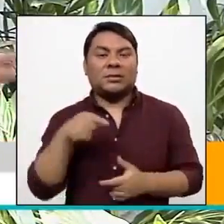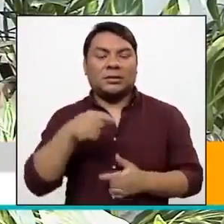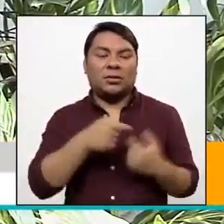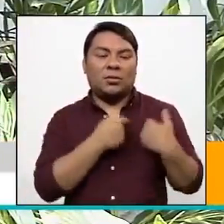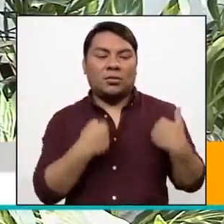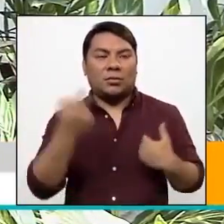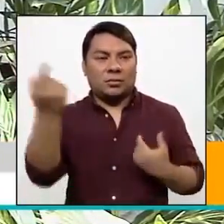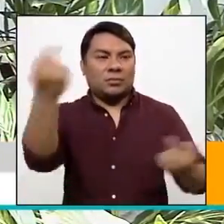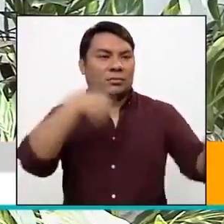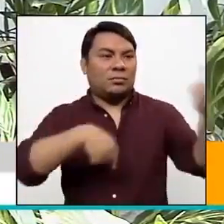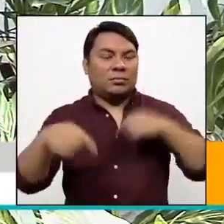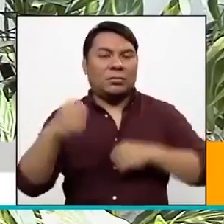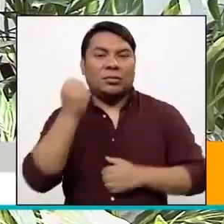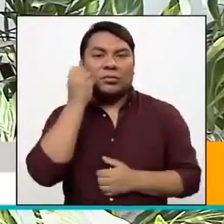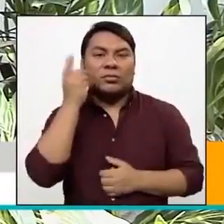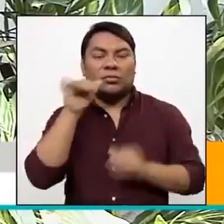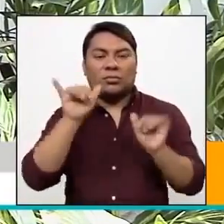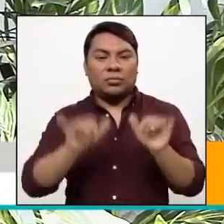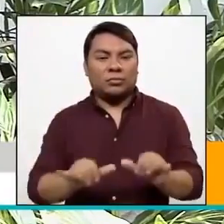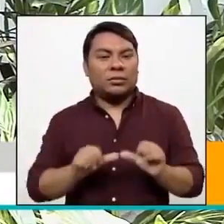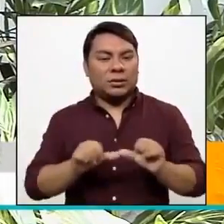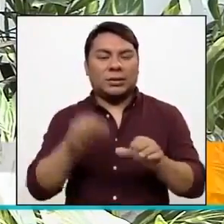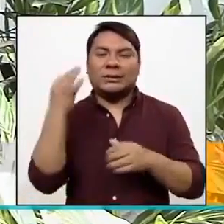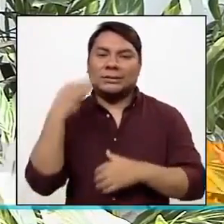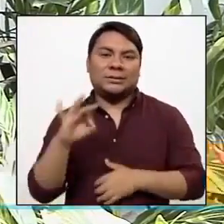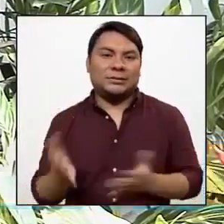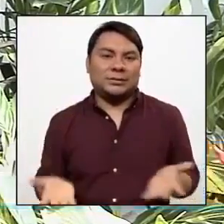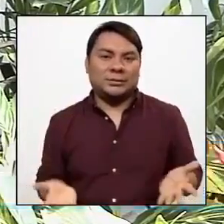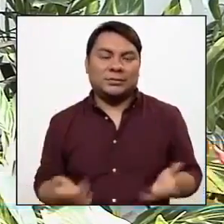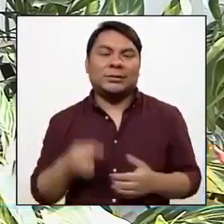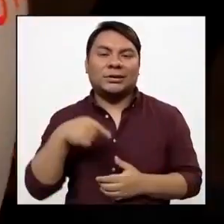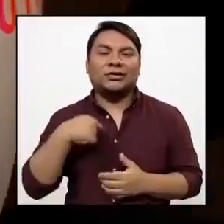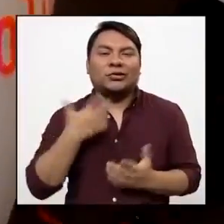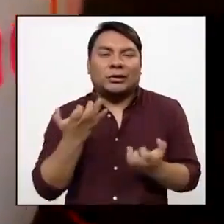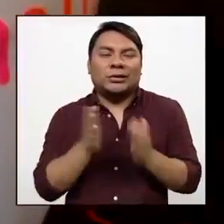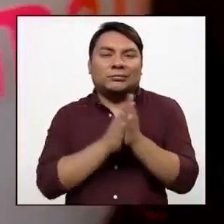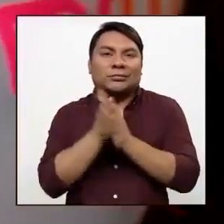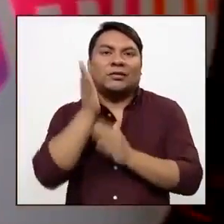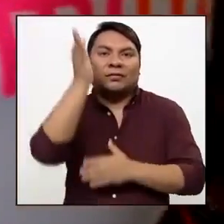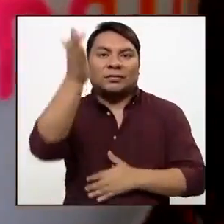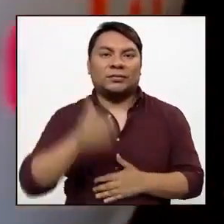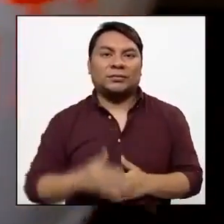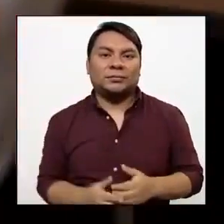el corazón, la vida y el alma y los va a acoger para siempre. Esa es la expectativa.